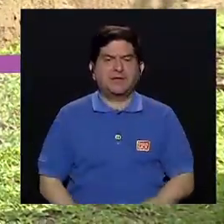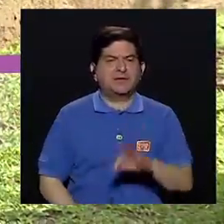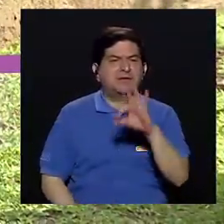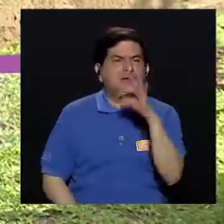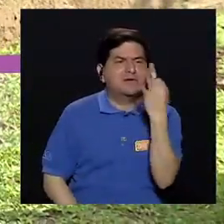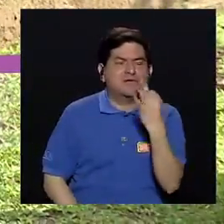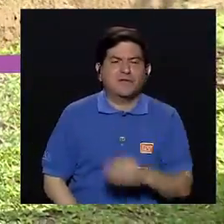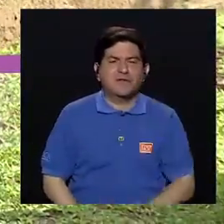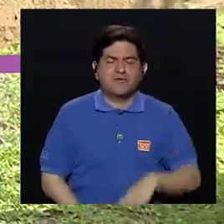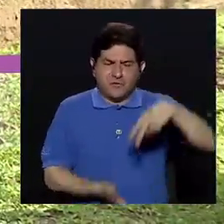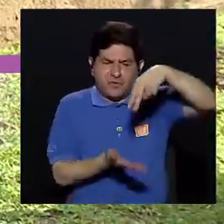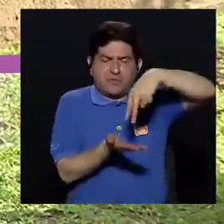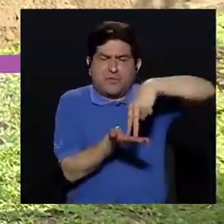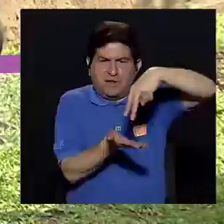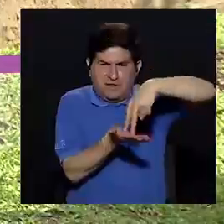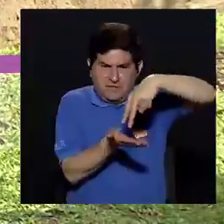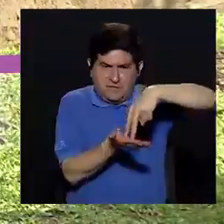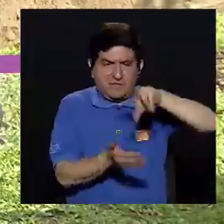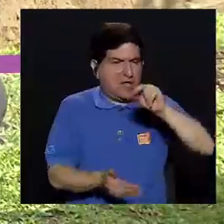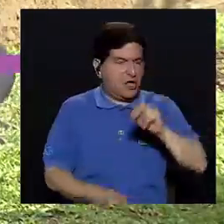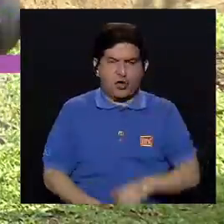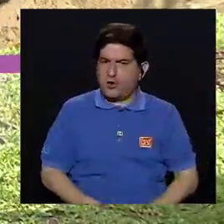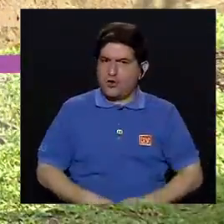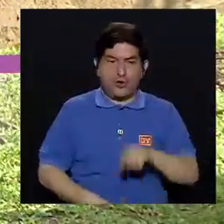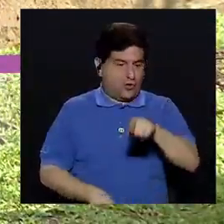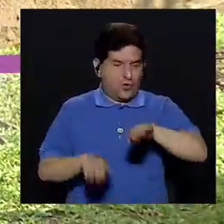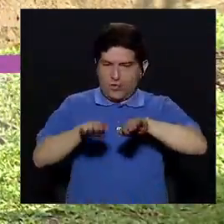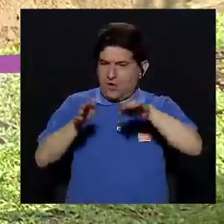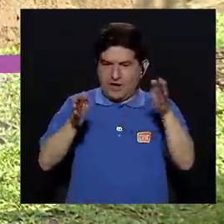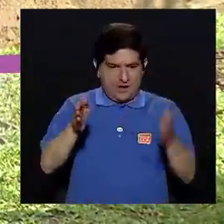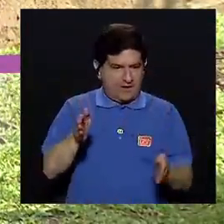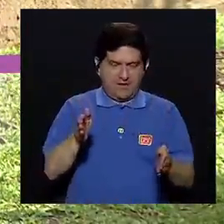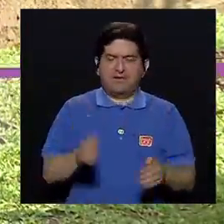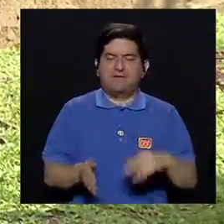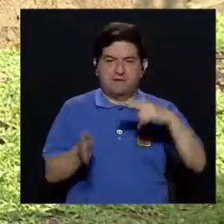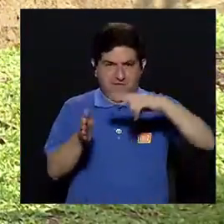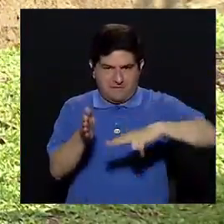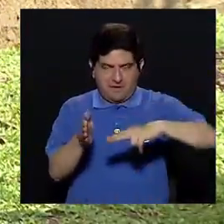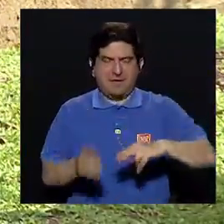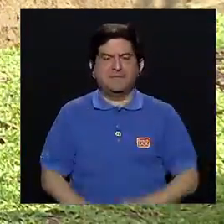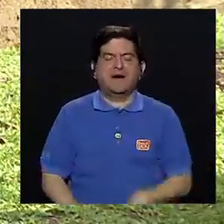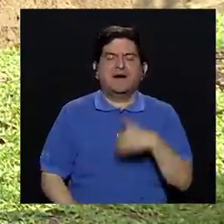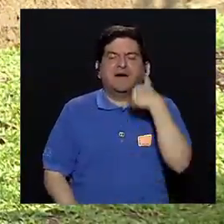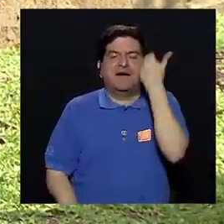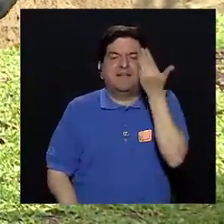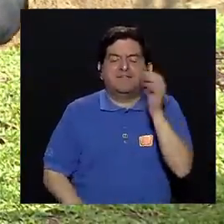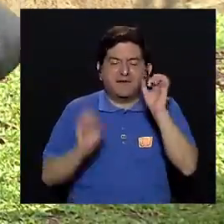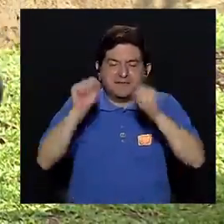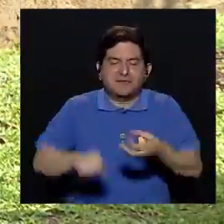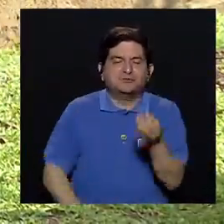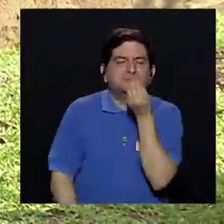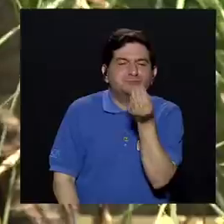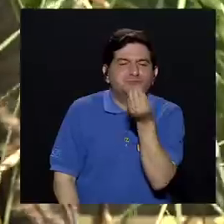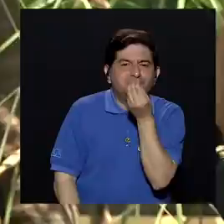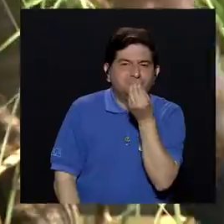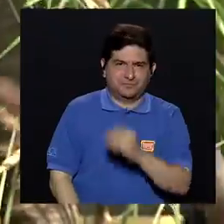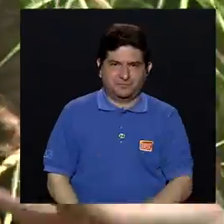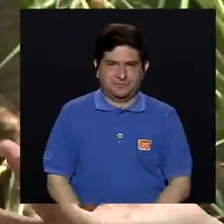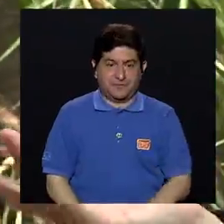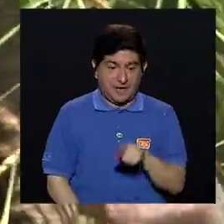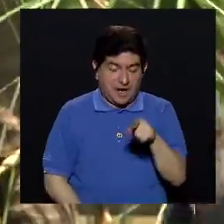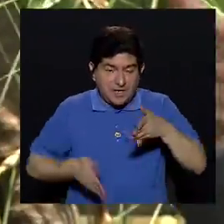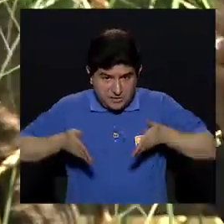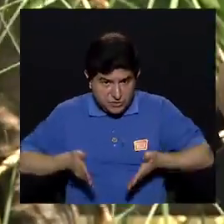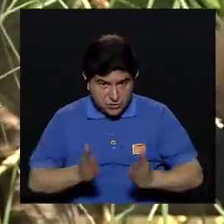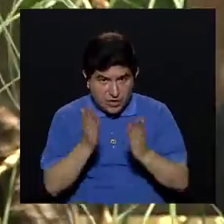de forma de pie o paradito no ha costado a la hora de la hora resulta mucho más fácil lo que es la alimentación eso